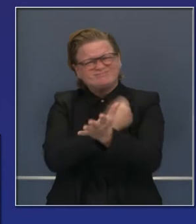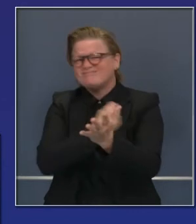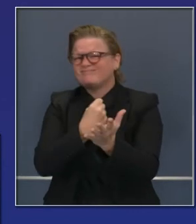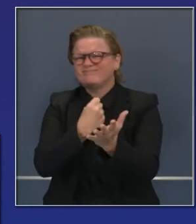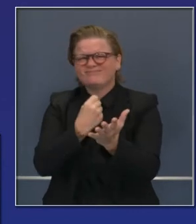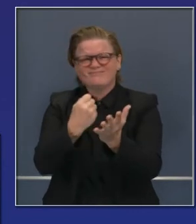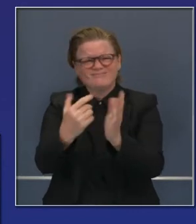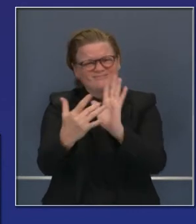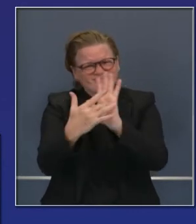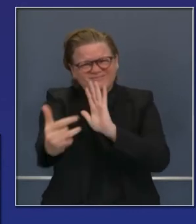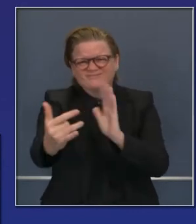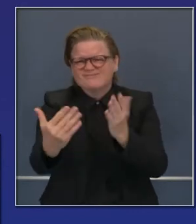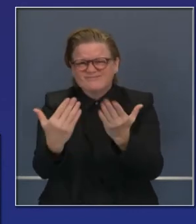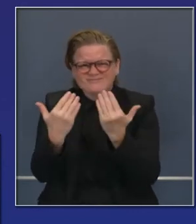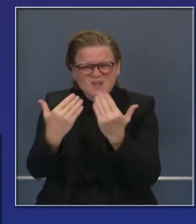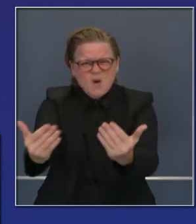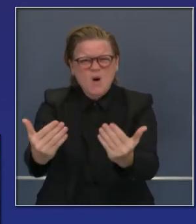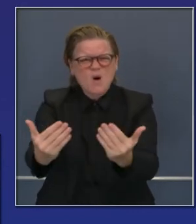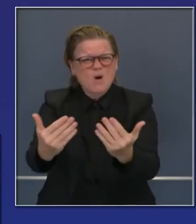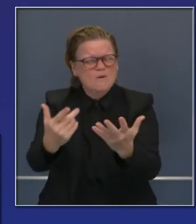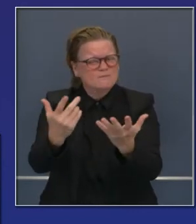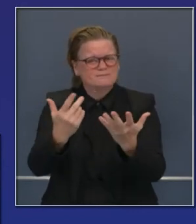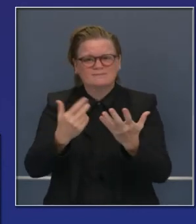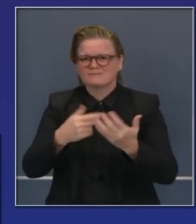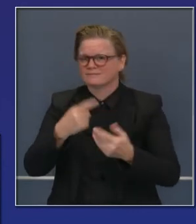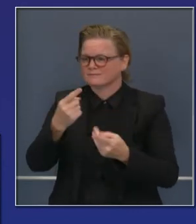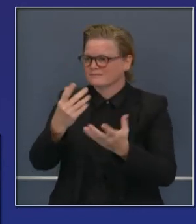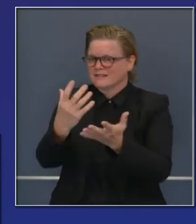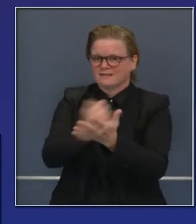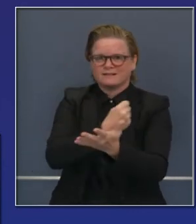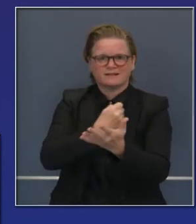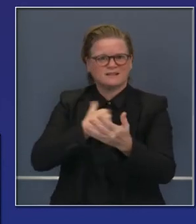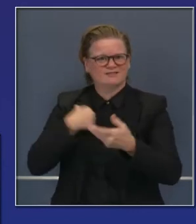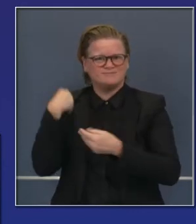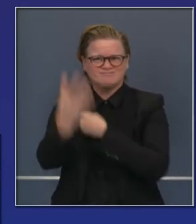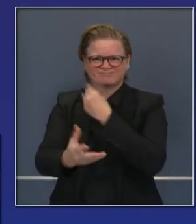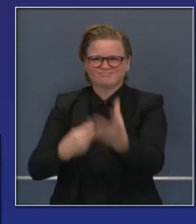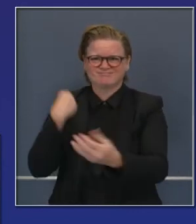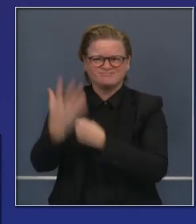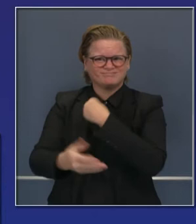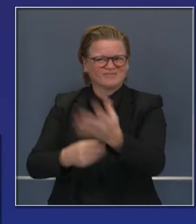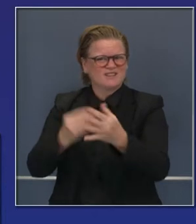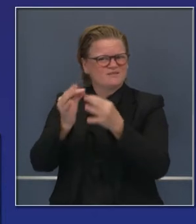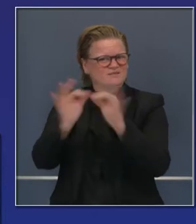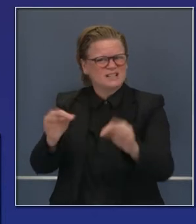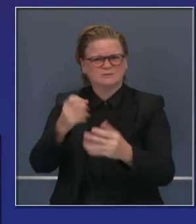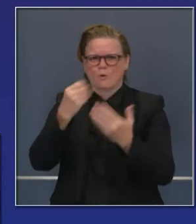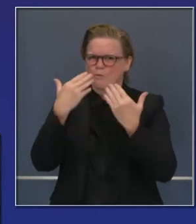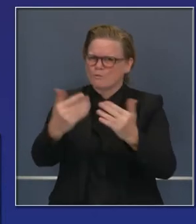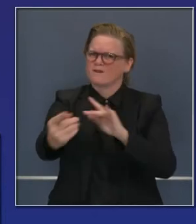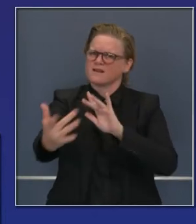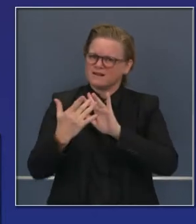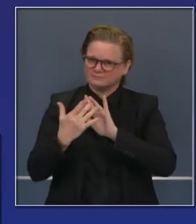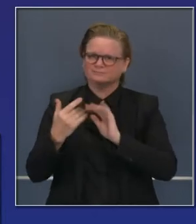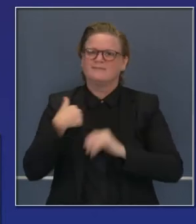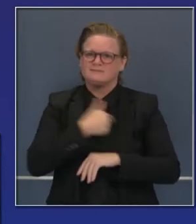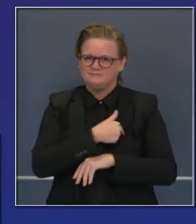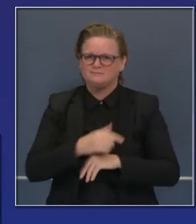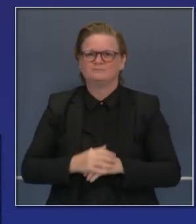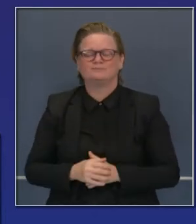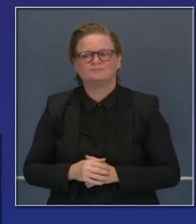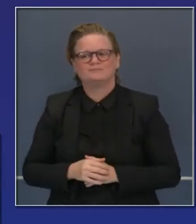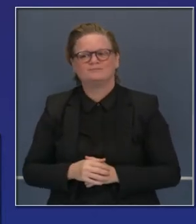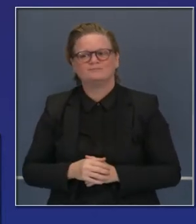millones de dólares. Aprovechando estas subvenciones, la ayuda federal que hemos recibido y cómo se ha